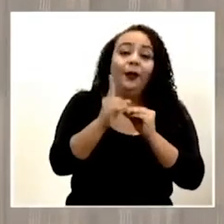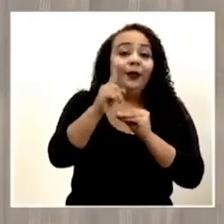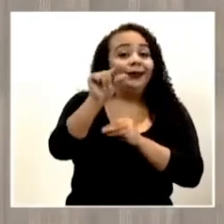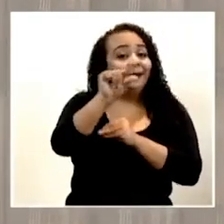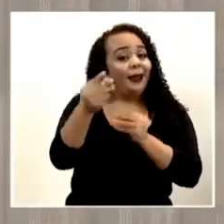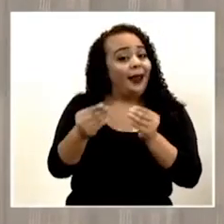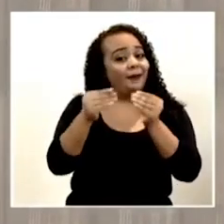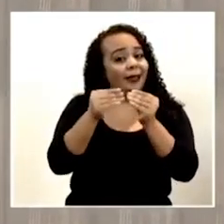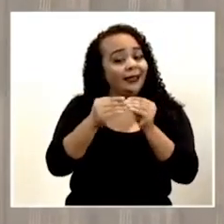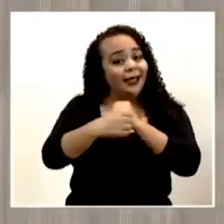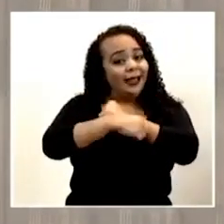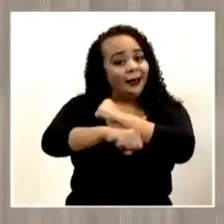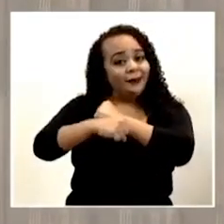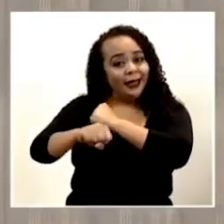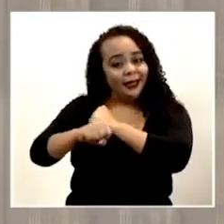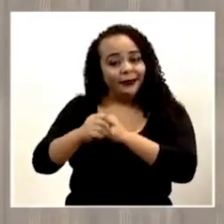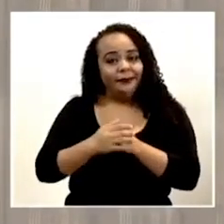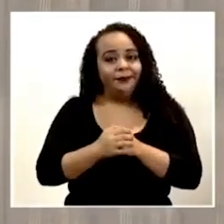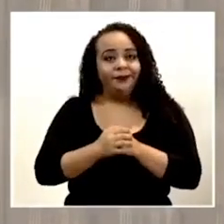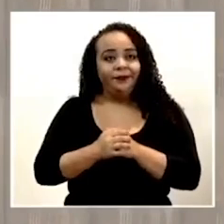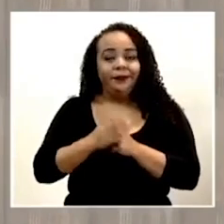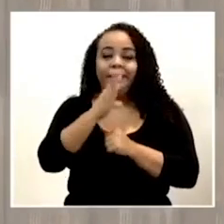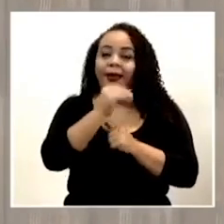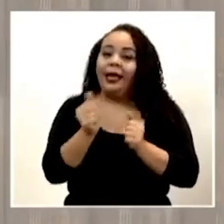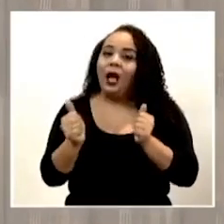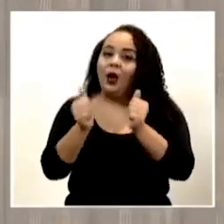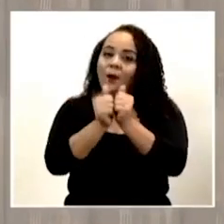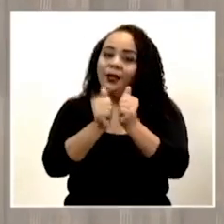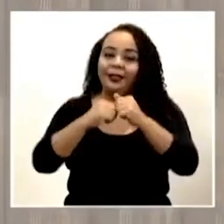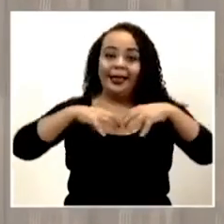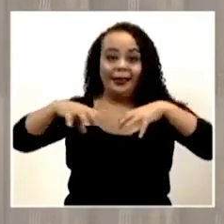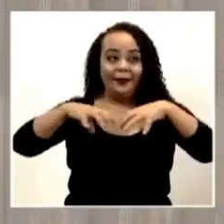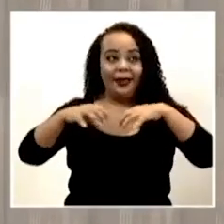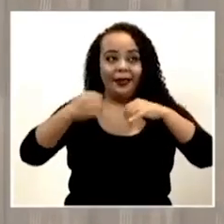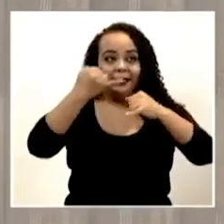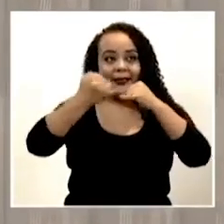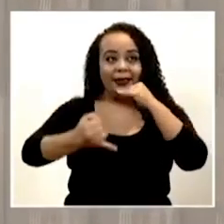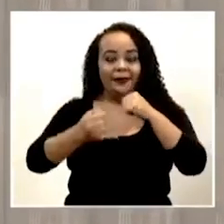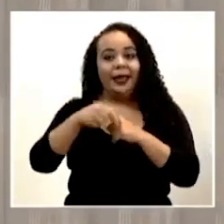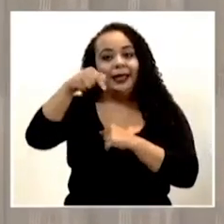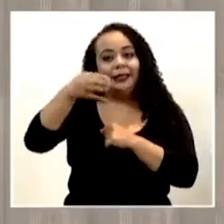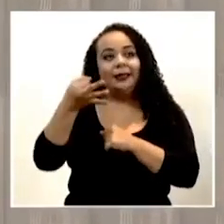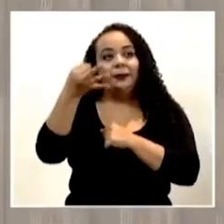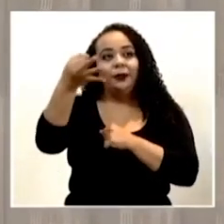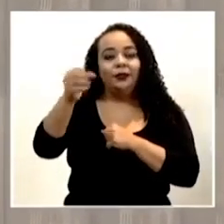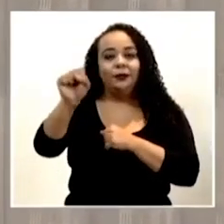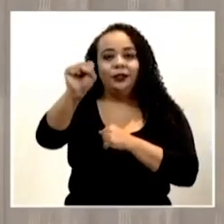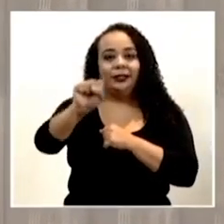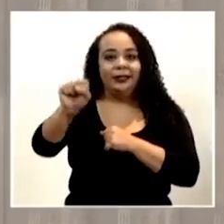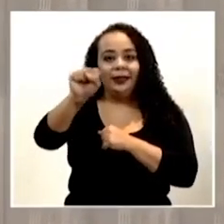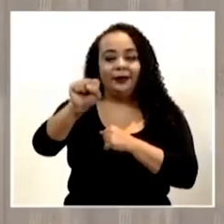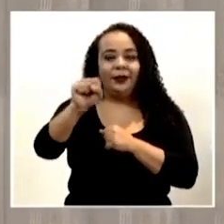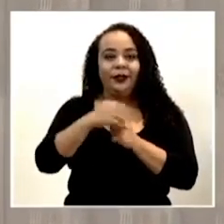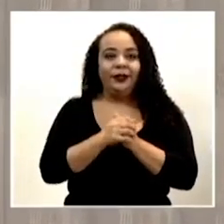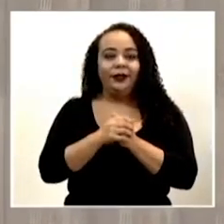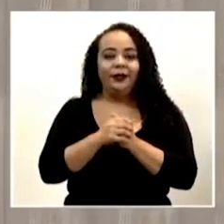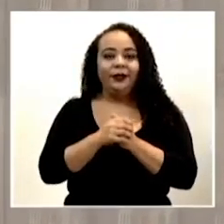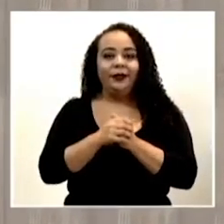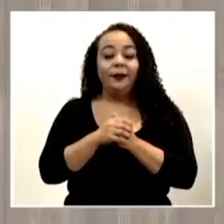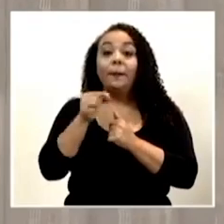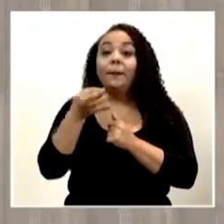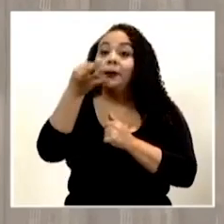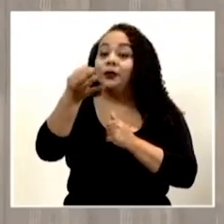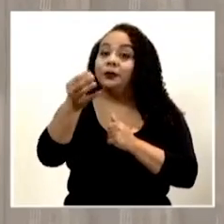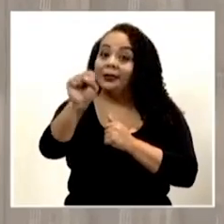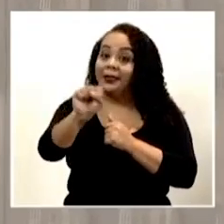semana más a la campaña, eh, y a acompañarnos en la actividad de cierre este próximo sábado, de, próximo